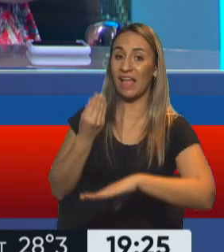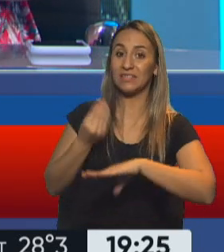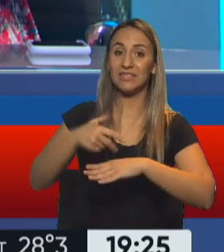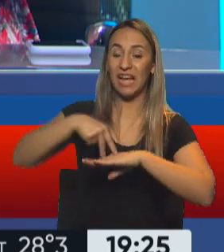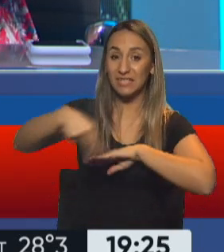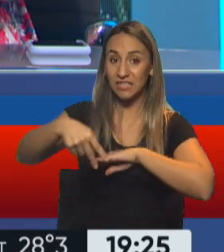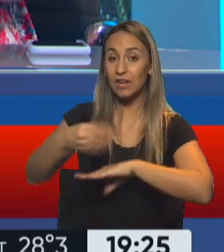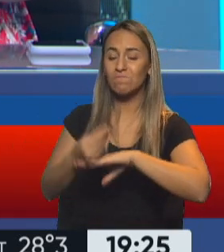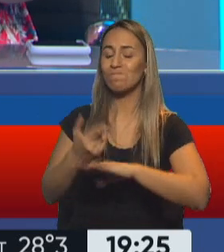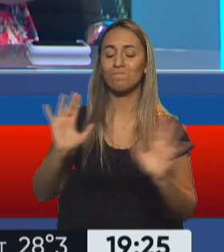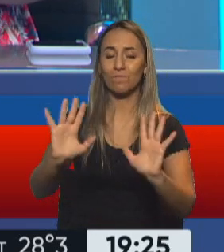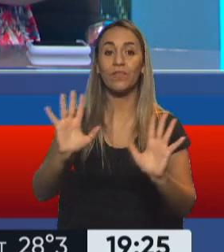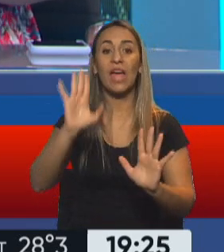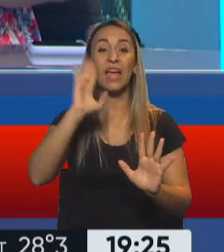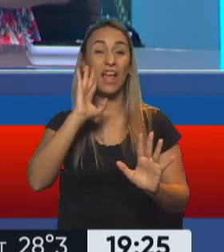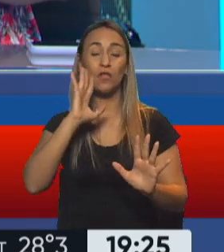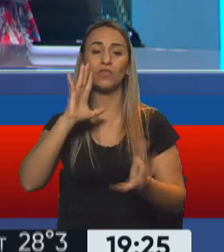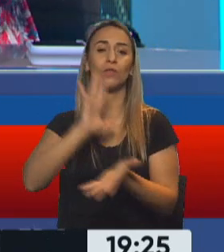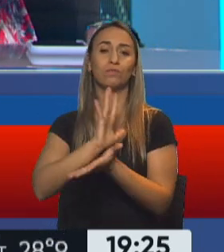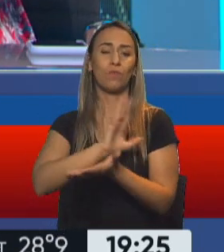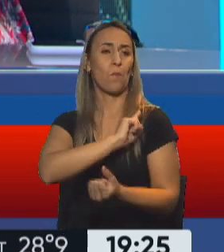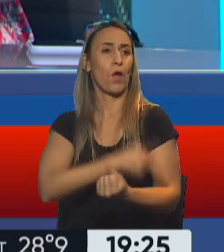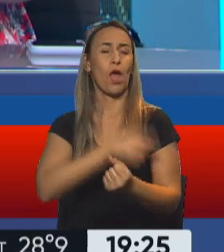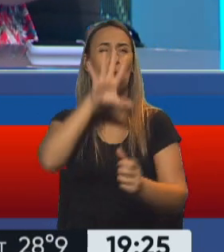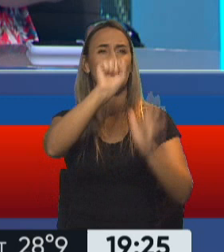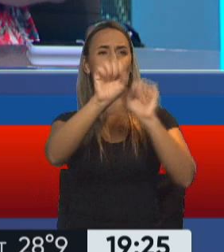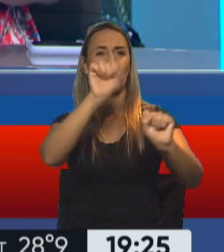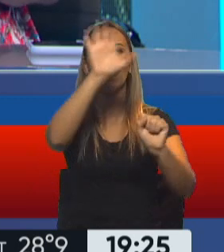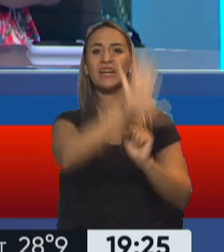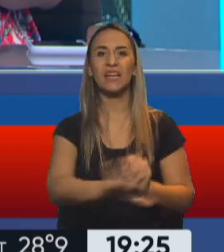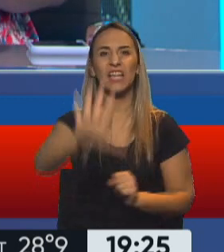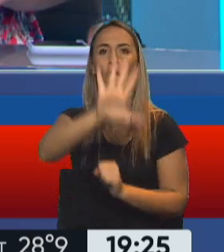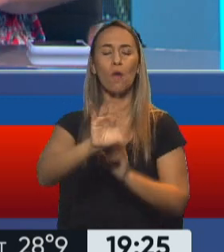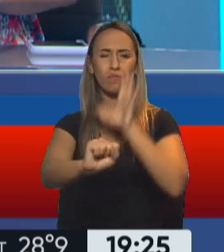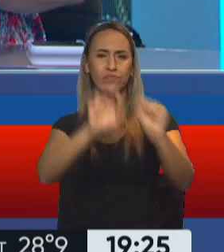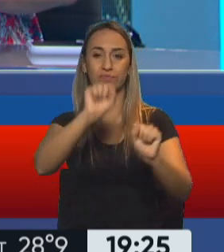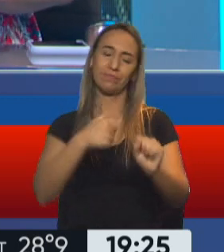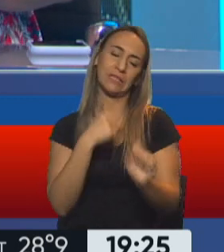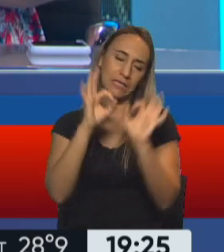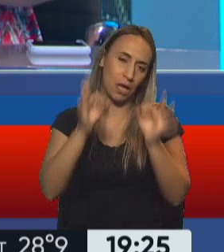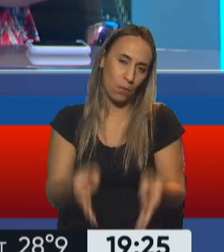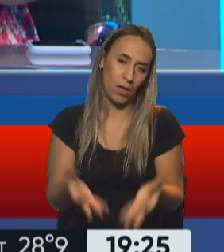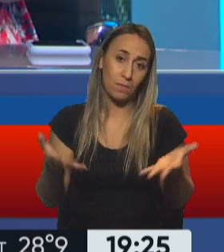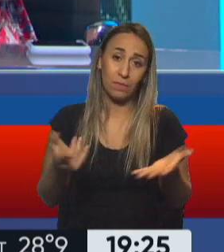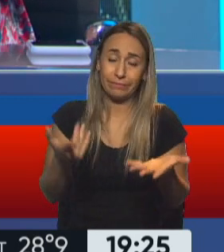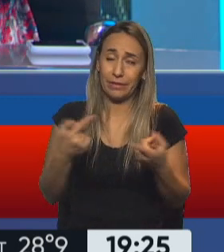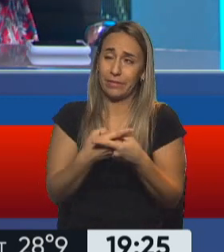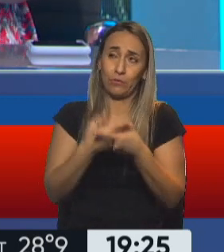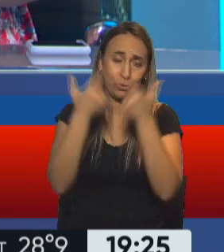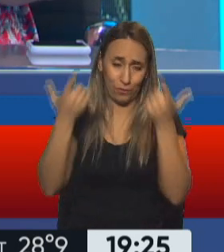hegemonía de Estados Unidos en la región, algo que sabemos que efectivamente sucede y lo vemos a través. ¿Alguien lo quiere discutir?